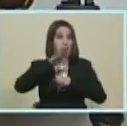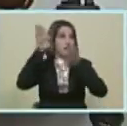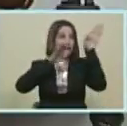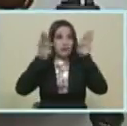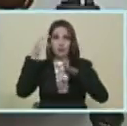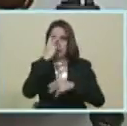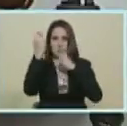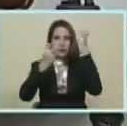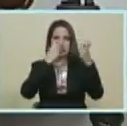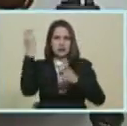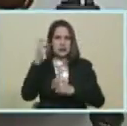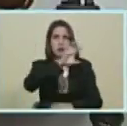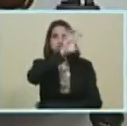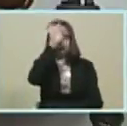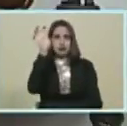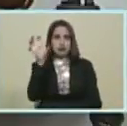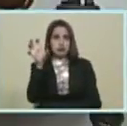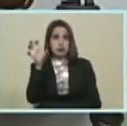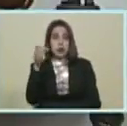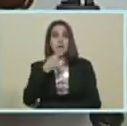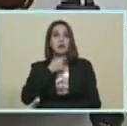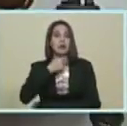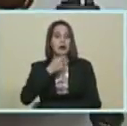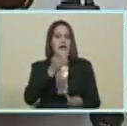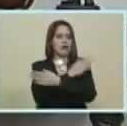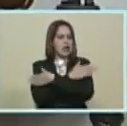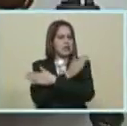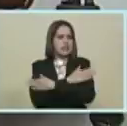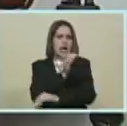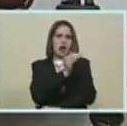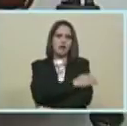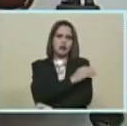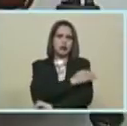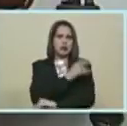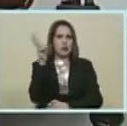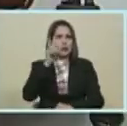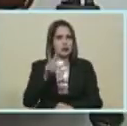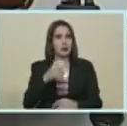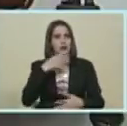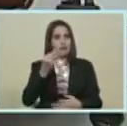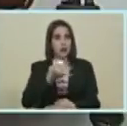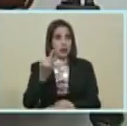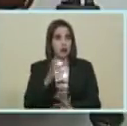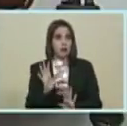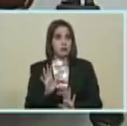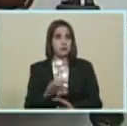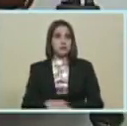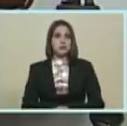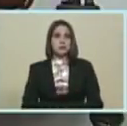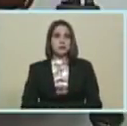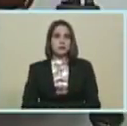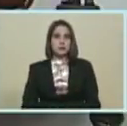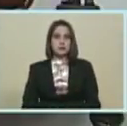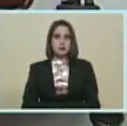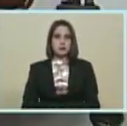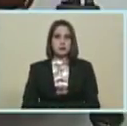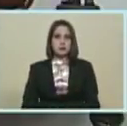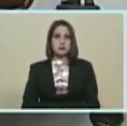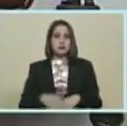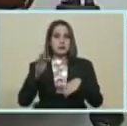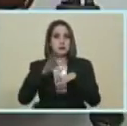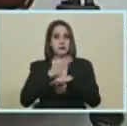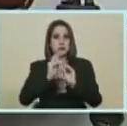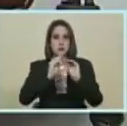relámpago... ...me hubiera gustado felicitar... ...a la oposición venezolana... ...de verdad... ...porque ellos